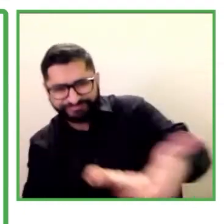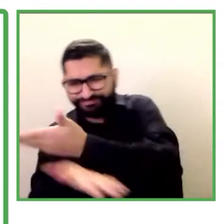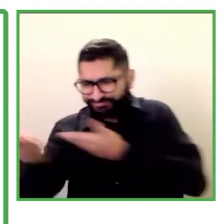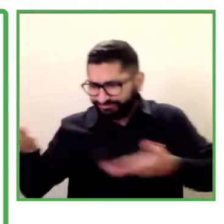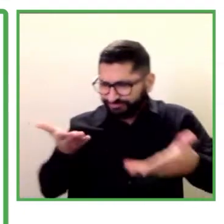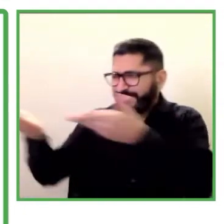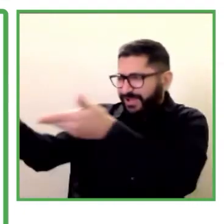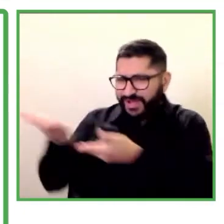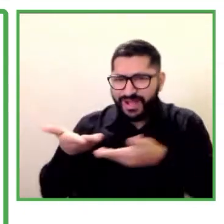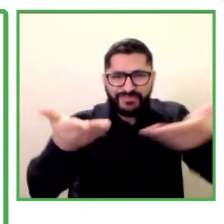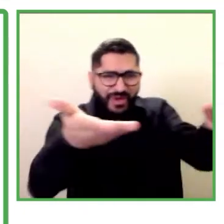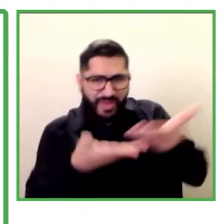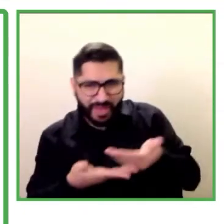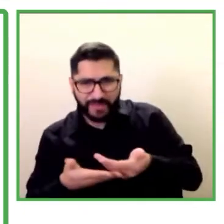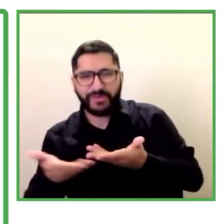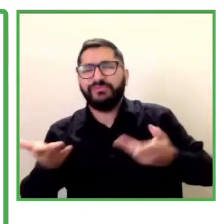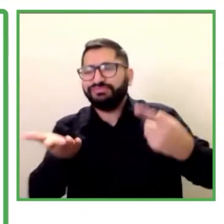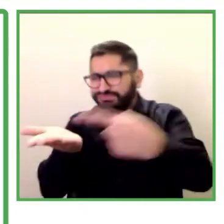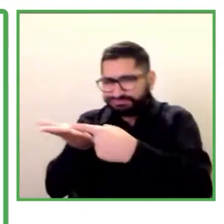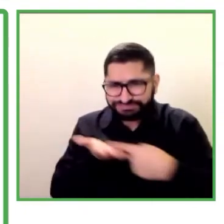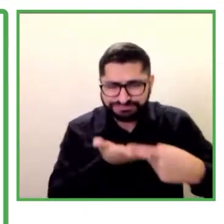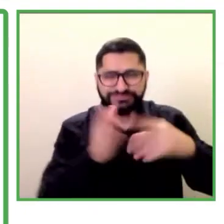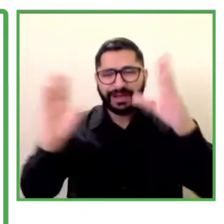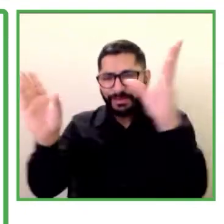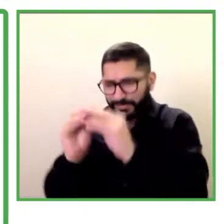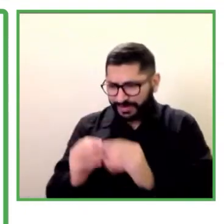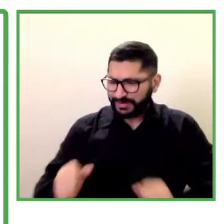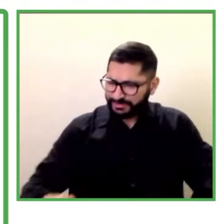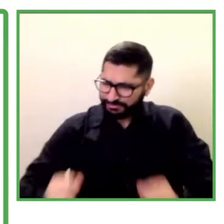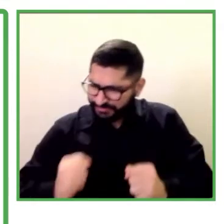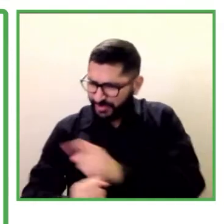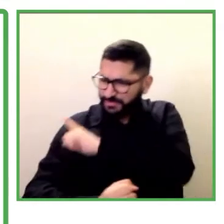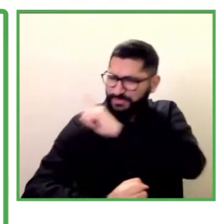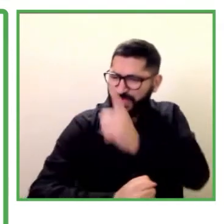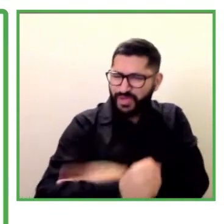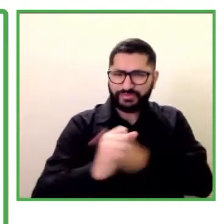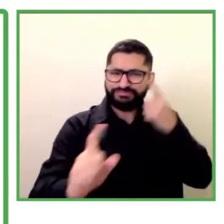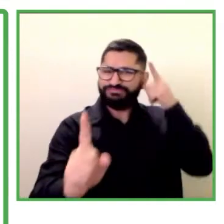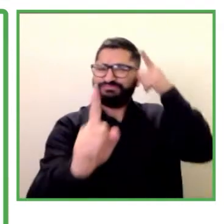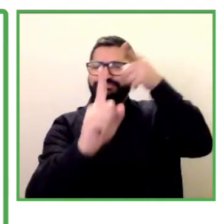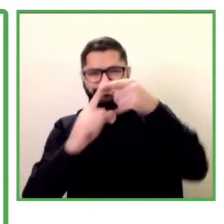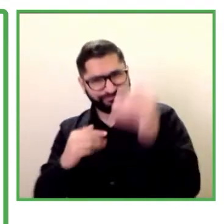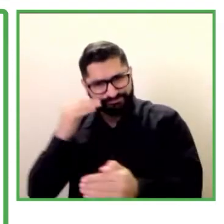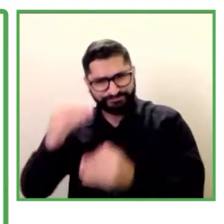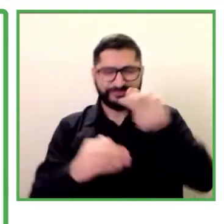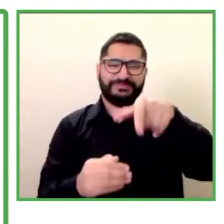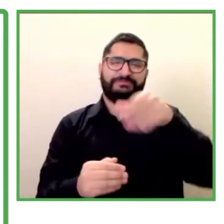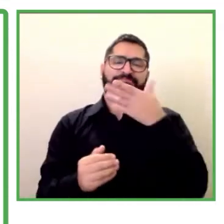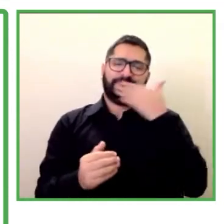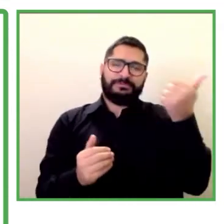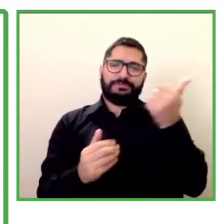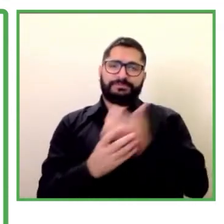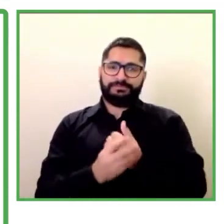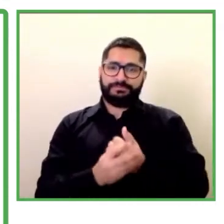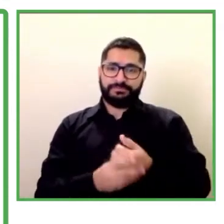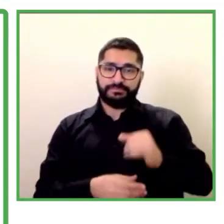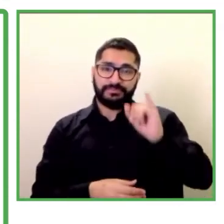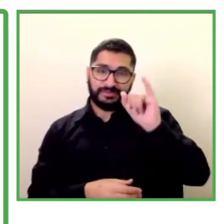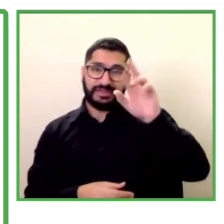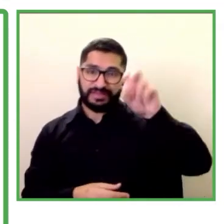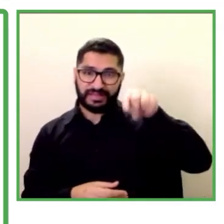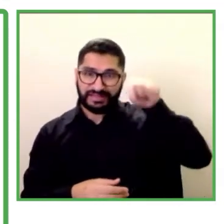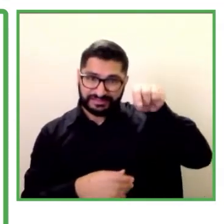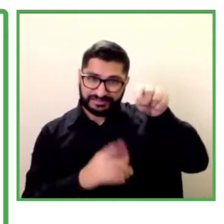seguir avanzando y decirles vamos adelante que se puede y así nomás vamos a seguir avanzando en REIN la REIN es un espacio para las empresas